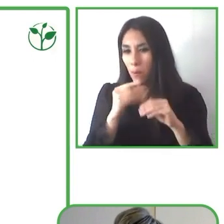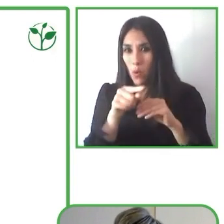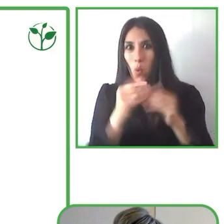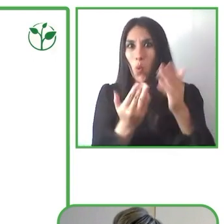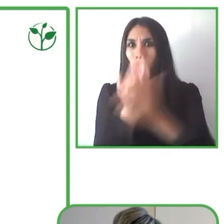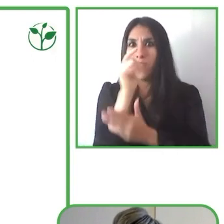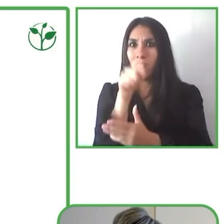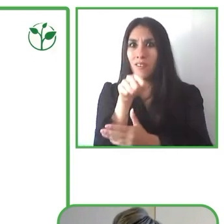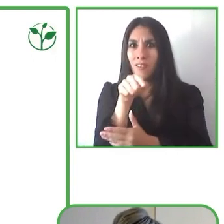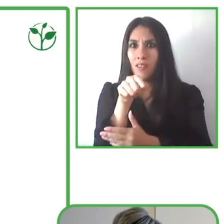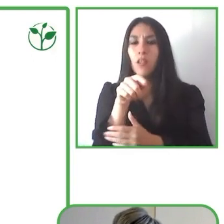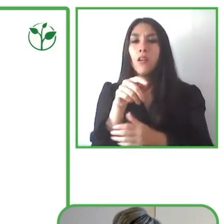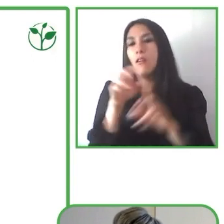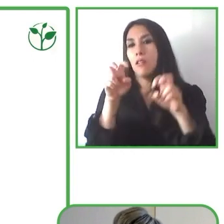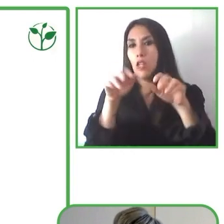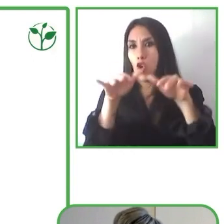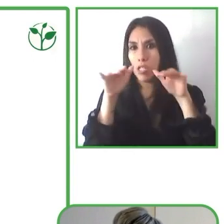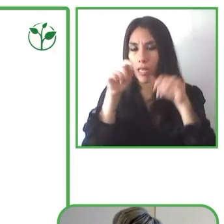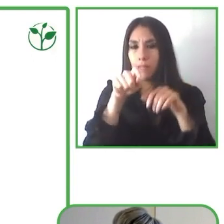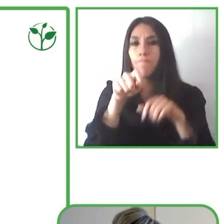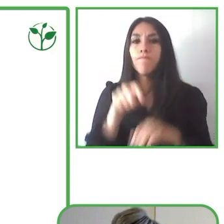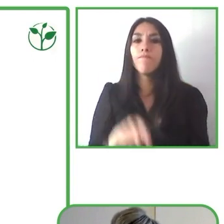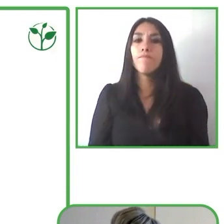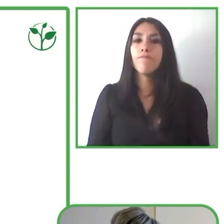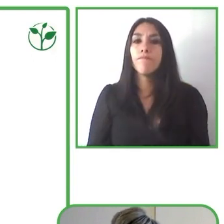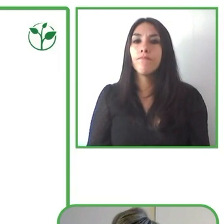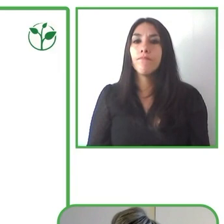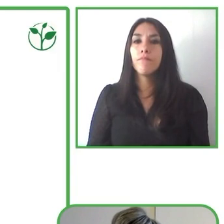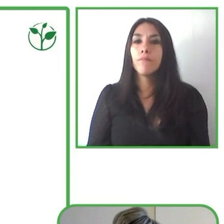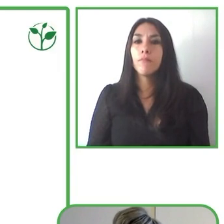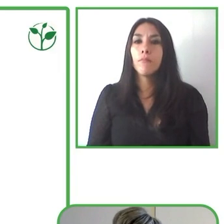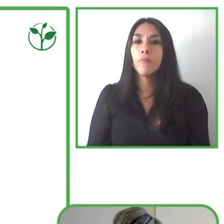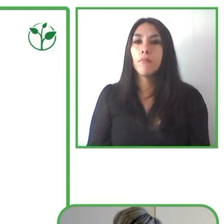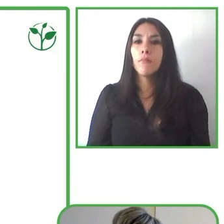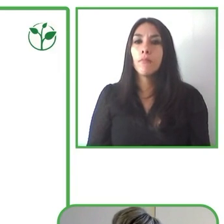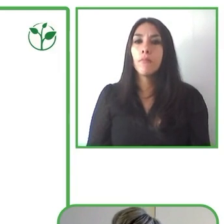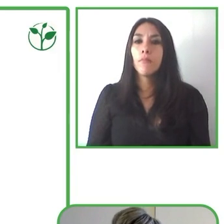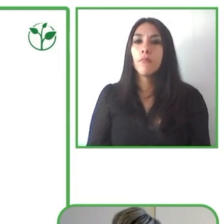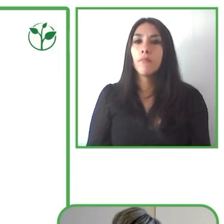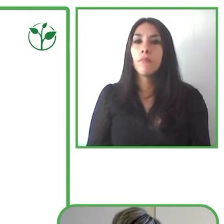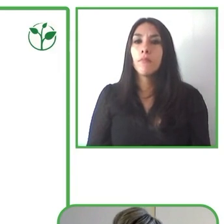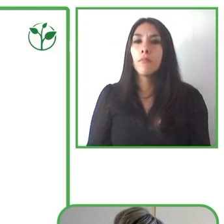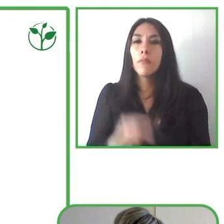ofrecida por Benká se tornó más esencial.